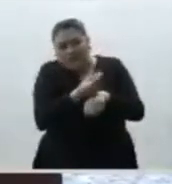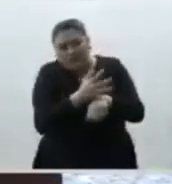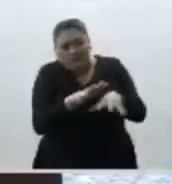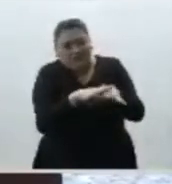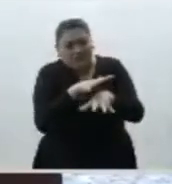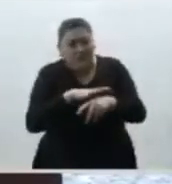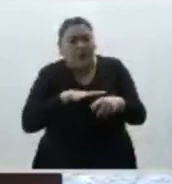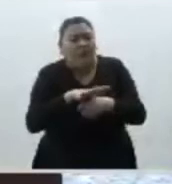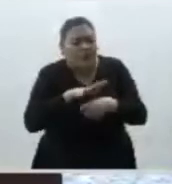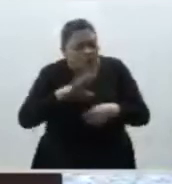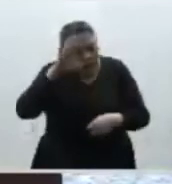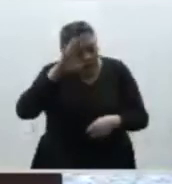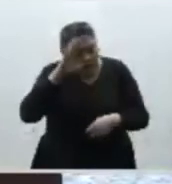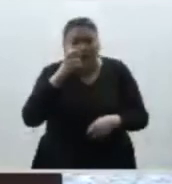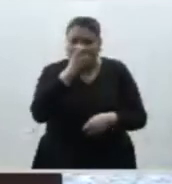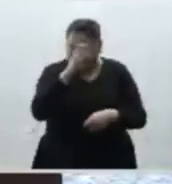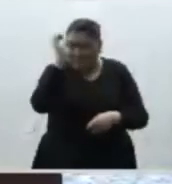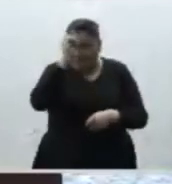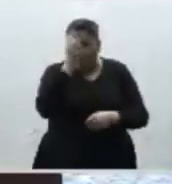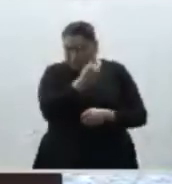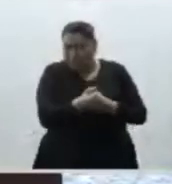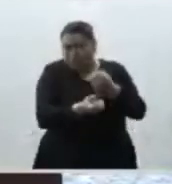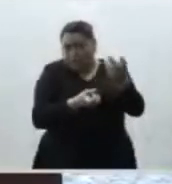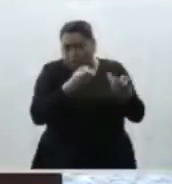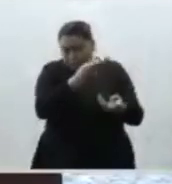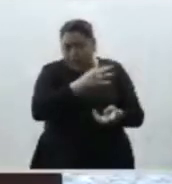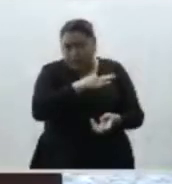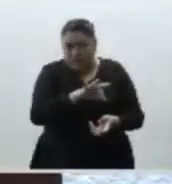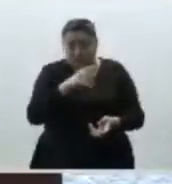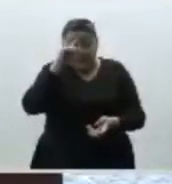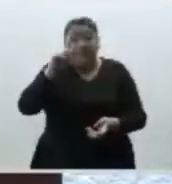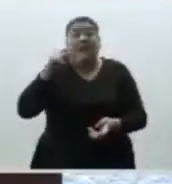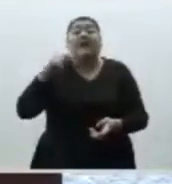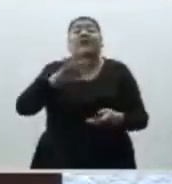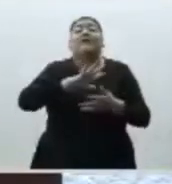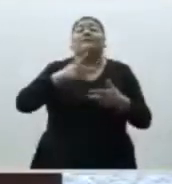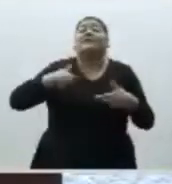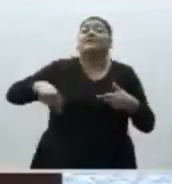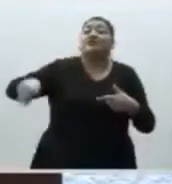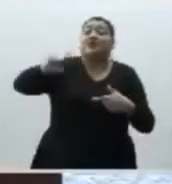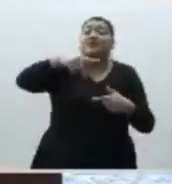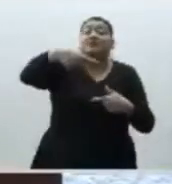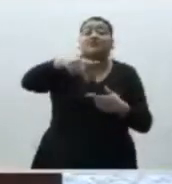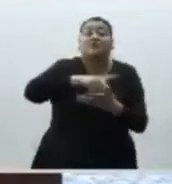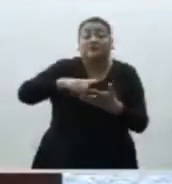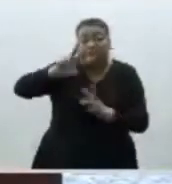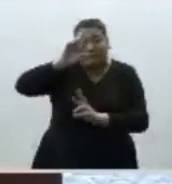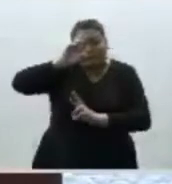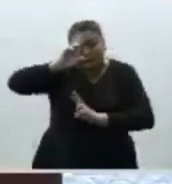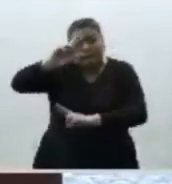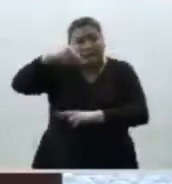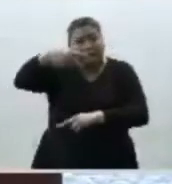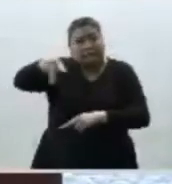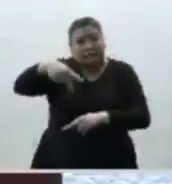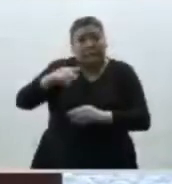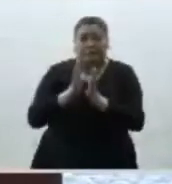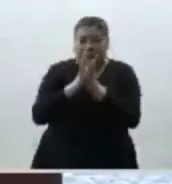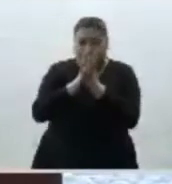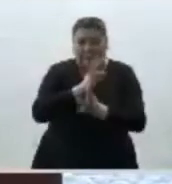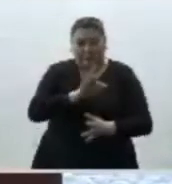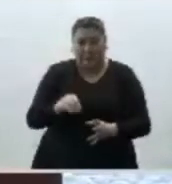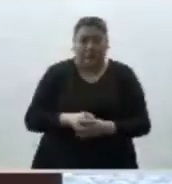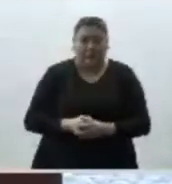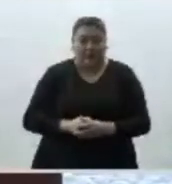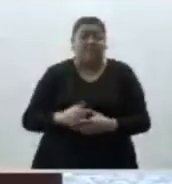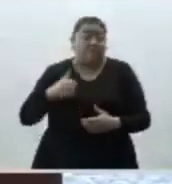y que ésta se traduzca en el pleno goce de los derechos de todas las ciudadanas y ciudadanos mexicanos. Quisiera compartir